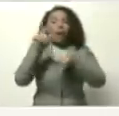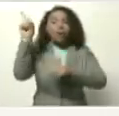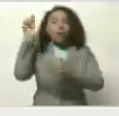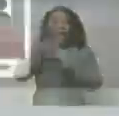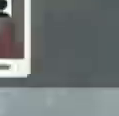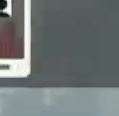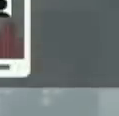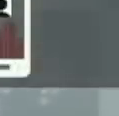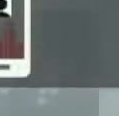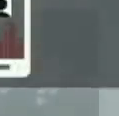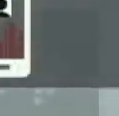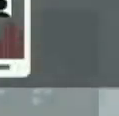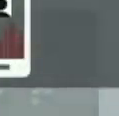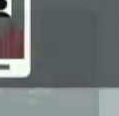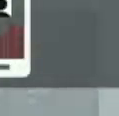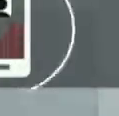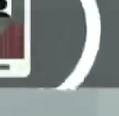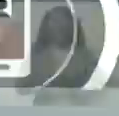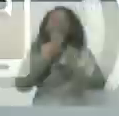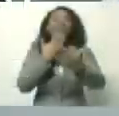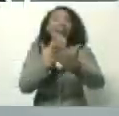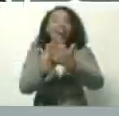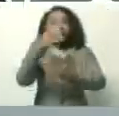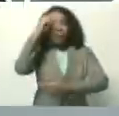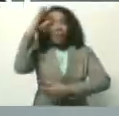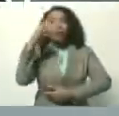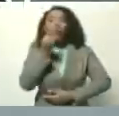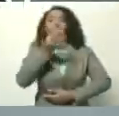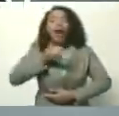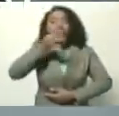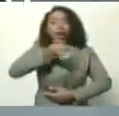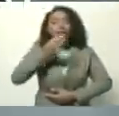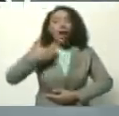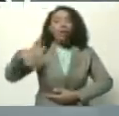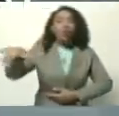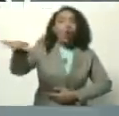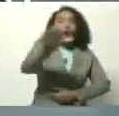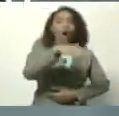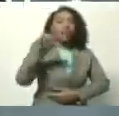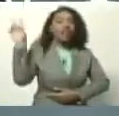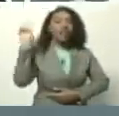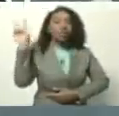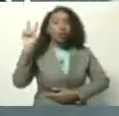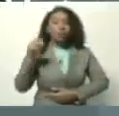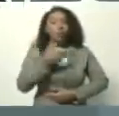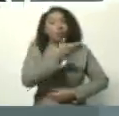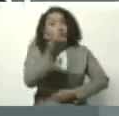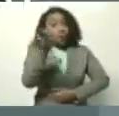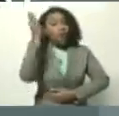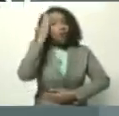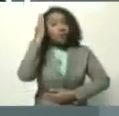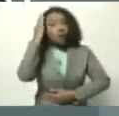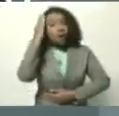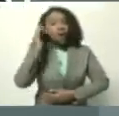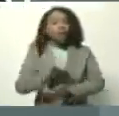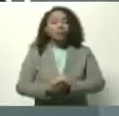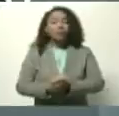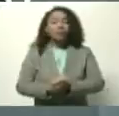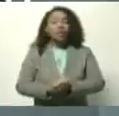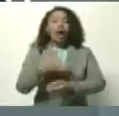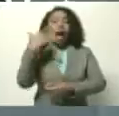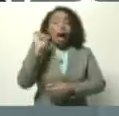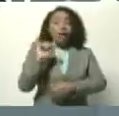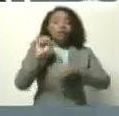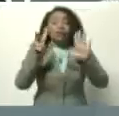Sucre. Muchísimas gracias, Barry. Buenas tardes a toda Venezuela. Bueno, como ustedes saben, el jefe de Estado, el presidente